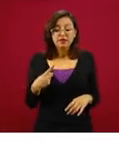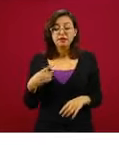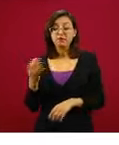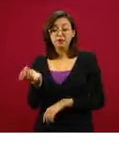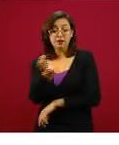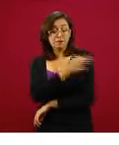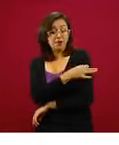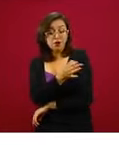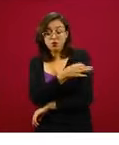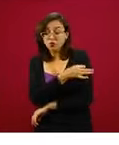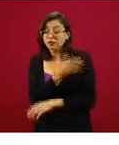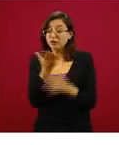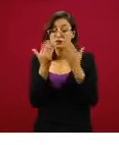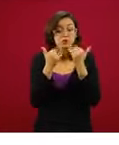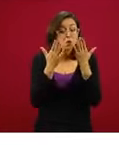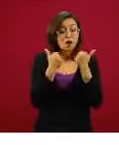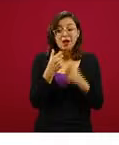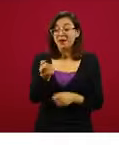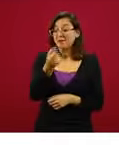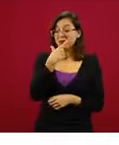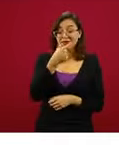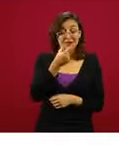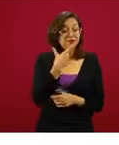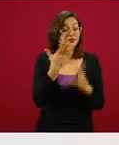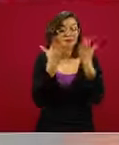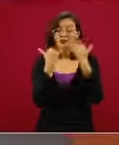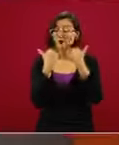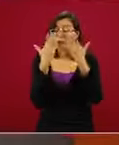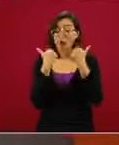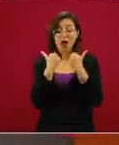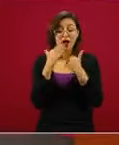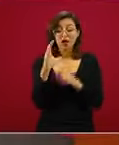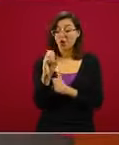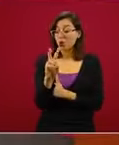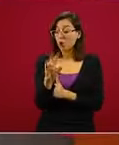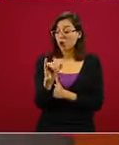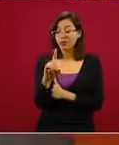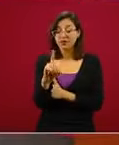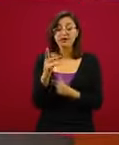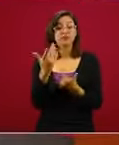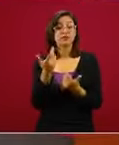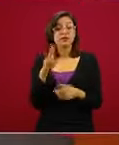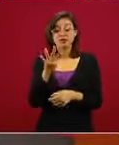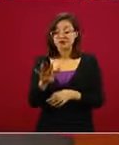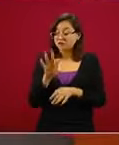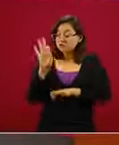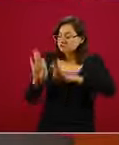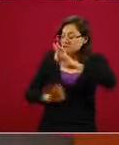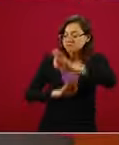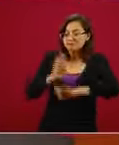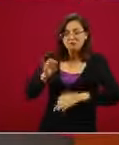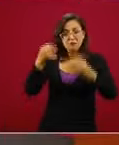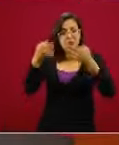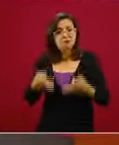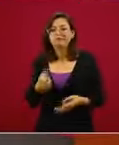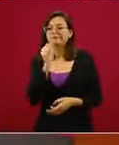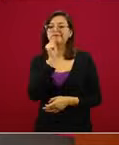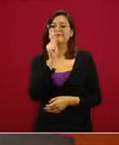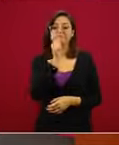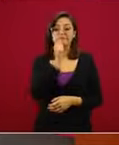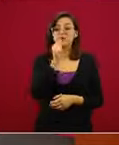vacuna, todavía no hay medicamento para la atención del COVID-19. Hay esfuerzos muy importantes en los que México